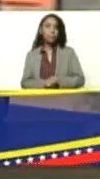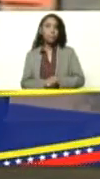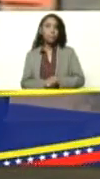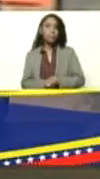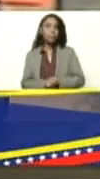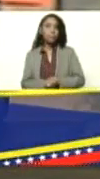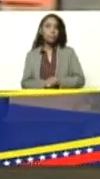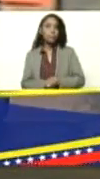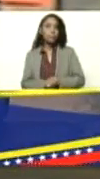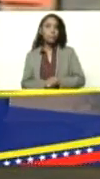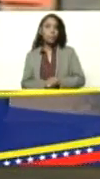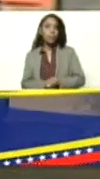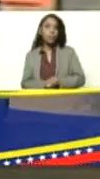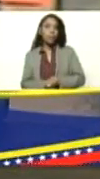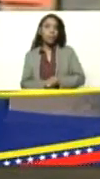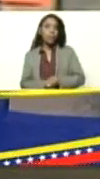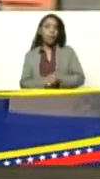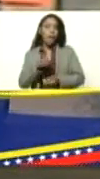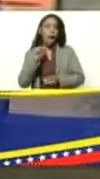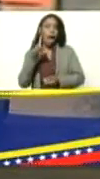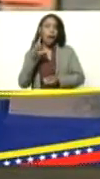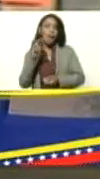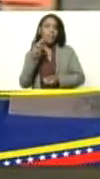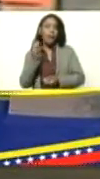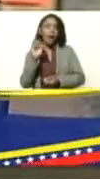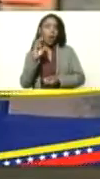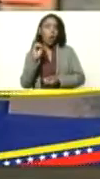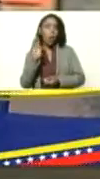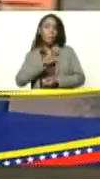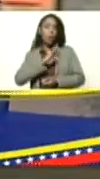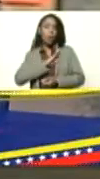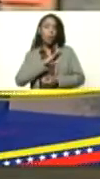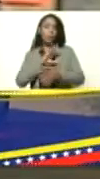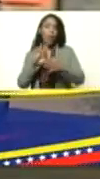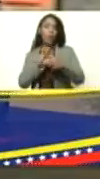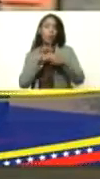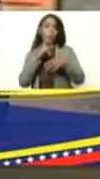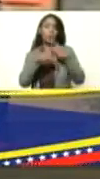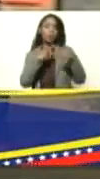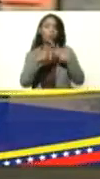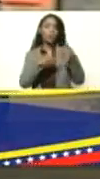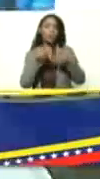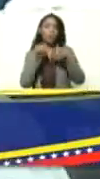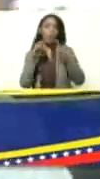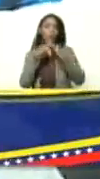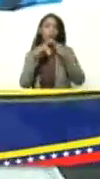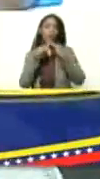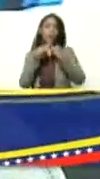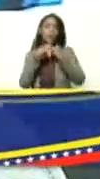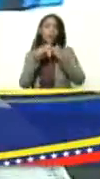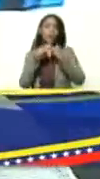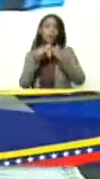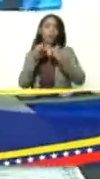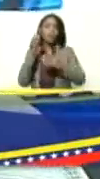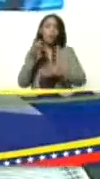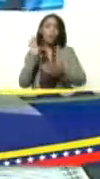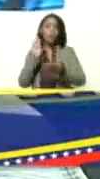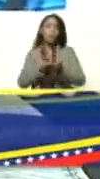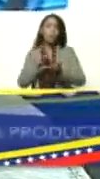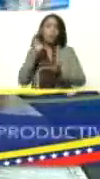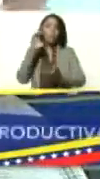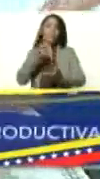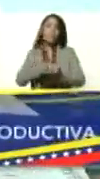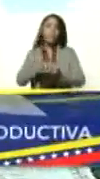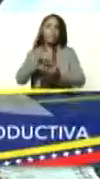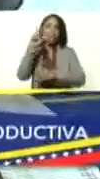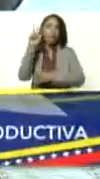Álvaro Javier Suárez Sarmiento propietario de la unidad de producción La Granja Ejecutiva ubicada en el